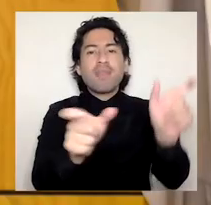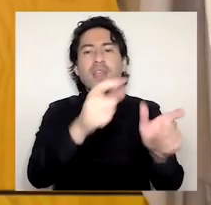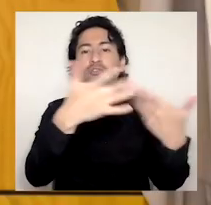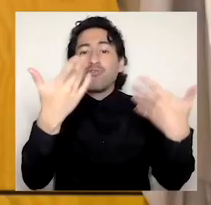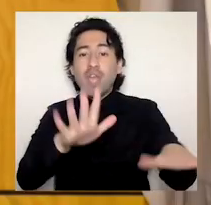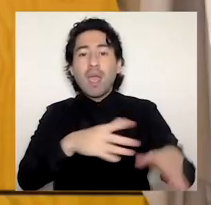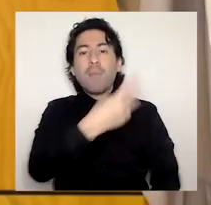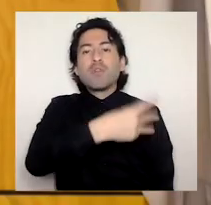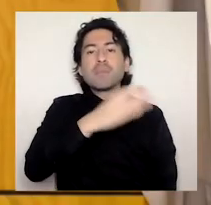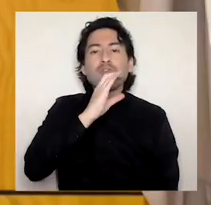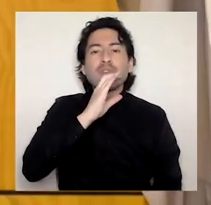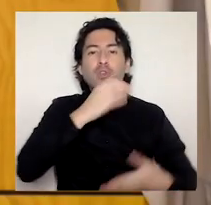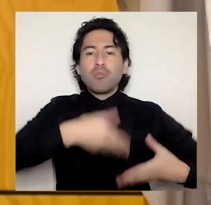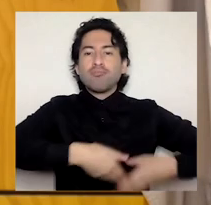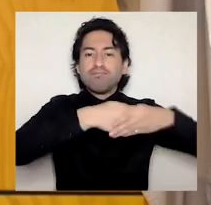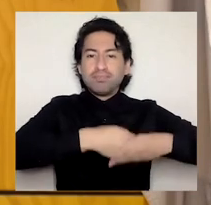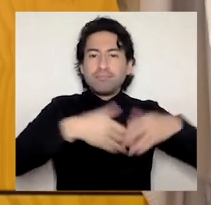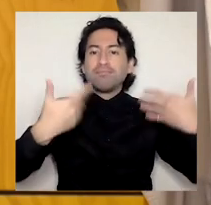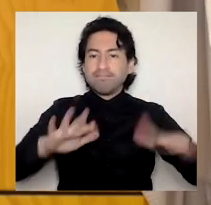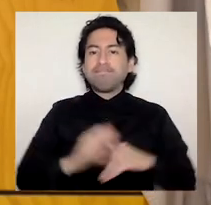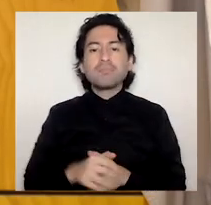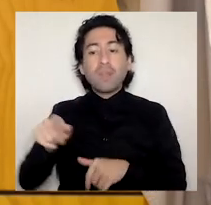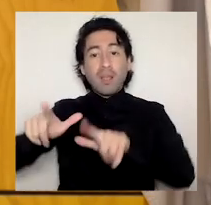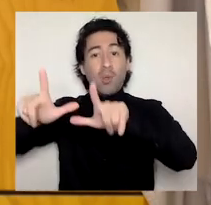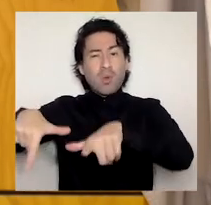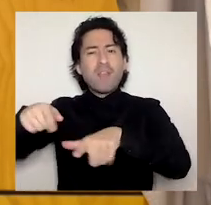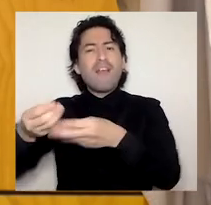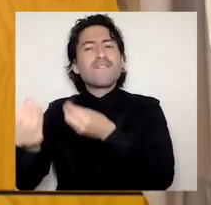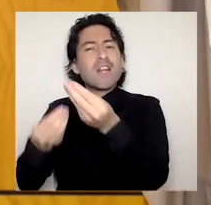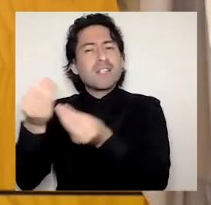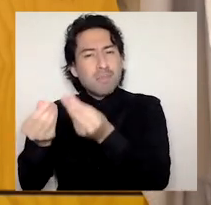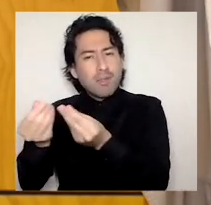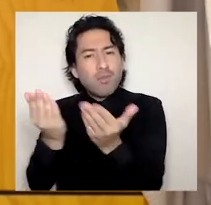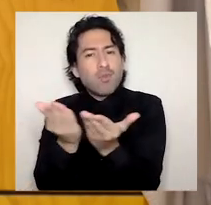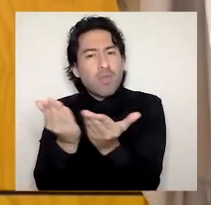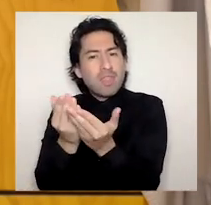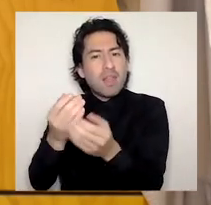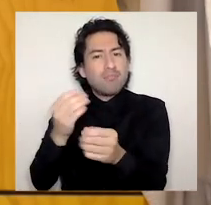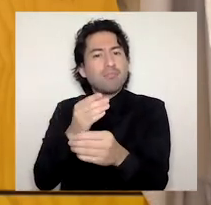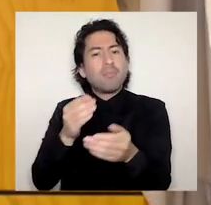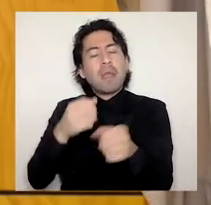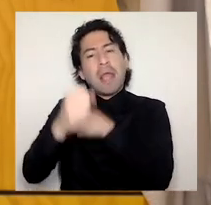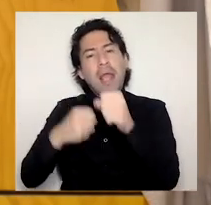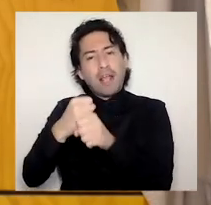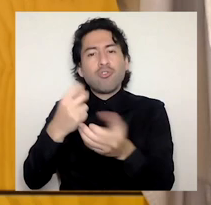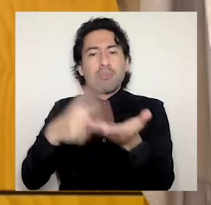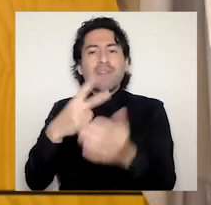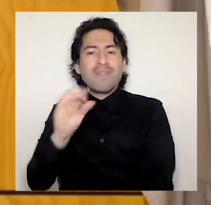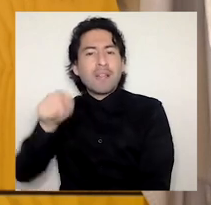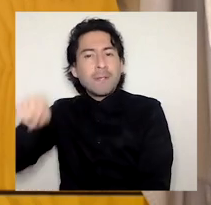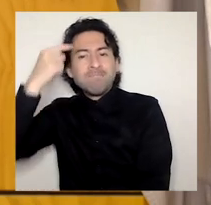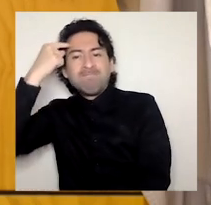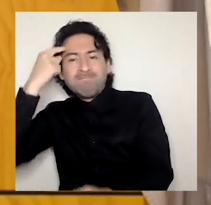La Unidad de Financiamiento Estudiantil durante el año 2020 tuvo que reinventar su modalidad de atención a